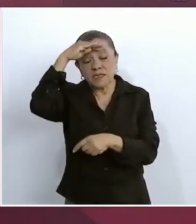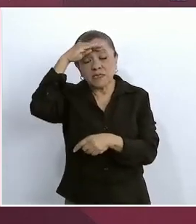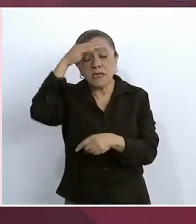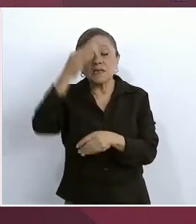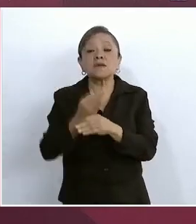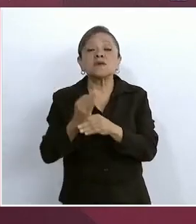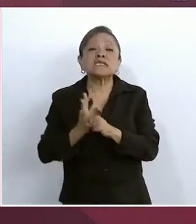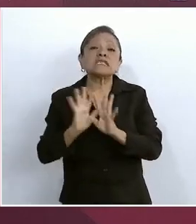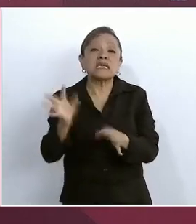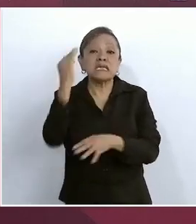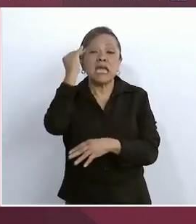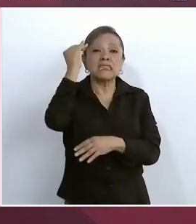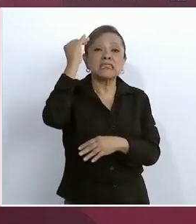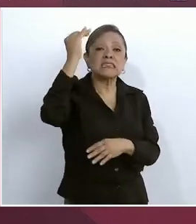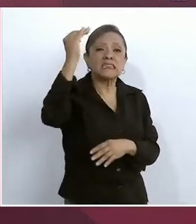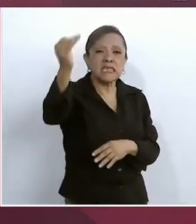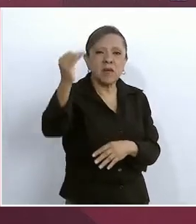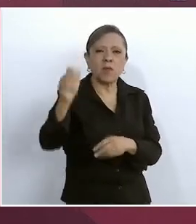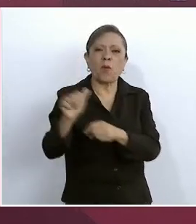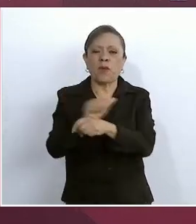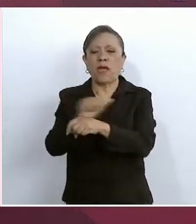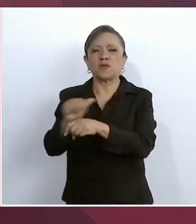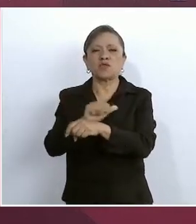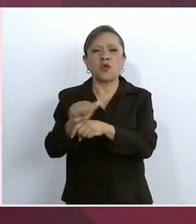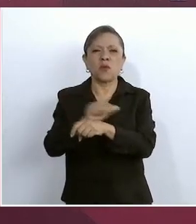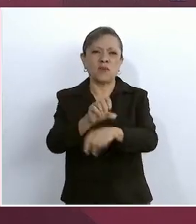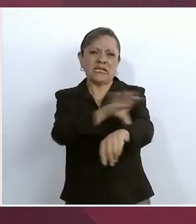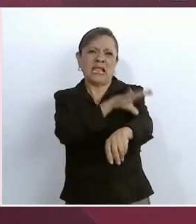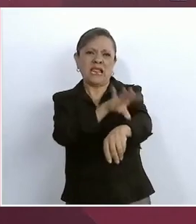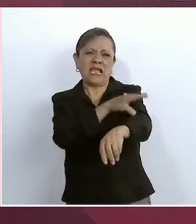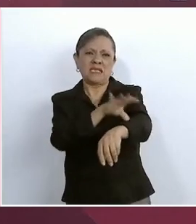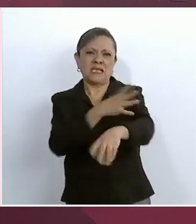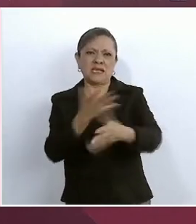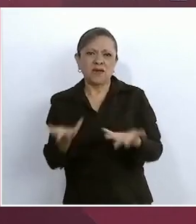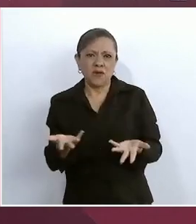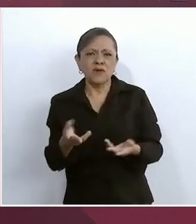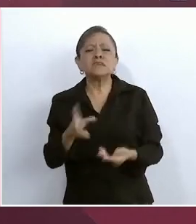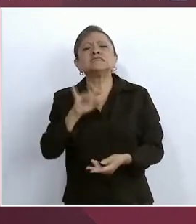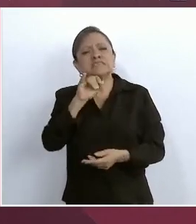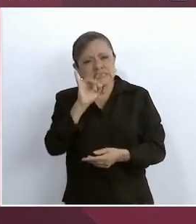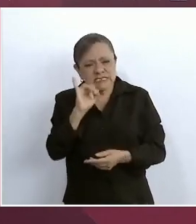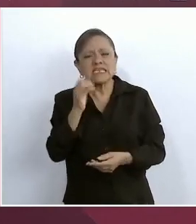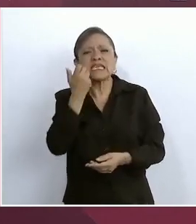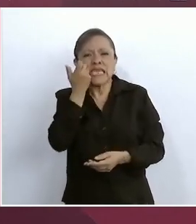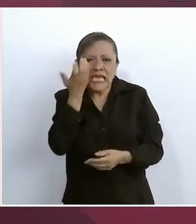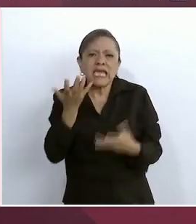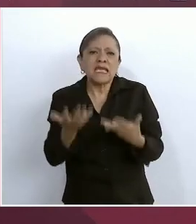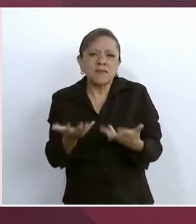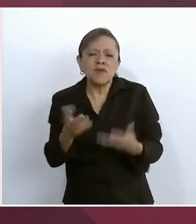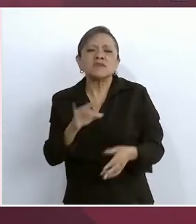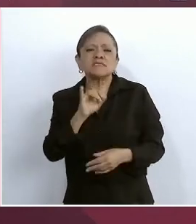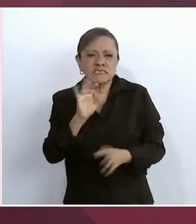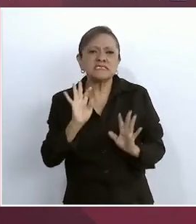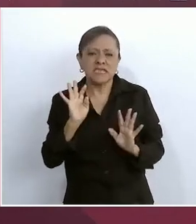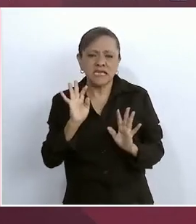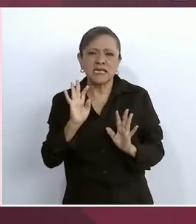de los carros eléctricos. Nosotros decíamos eso también, que ya no se utilicen